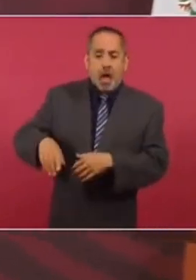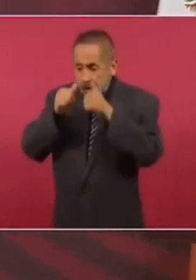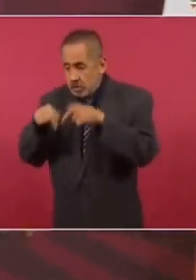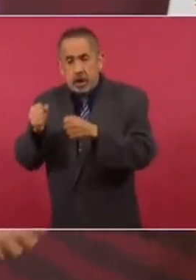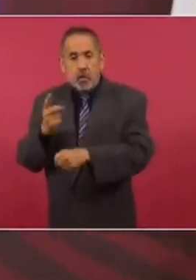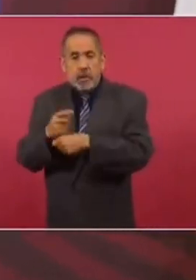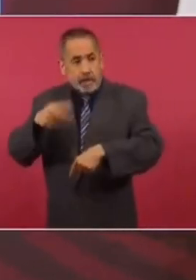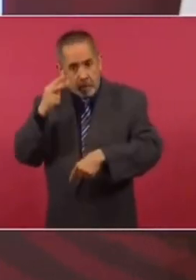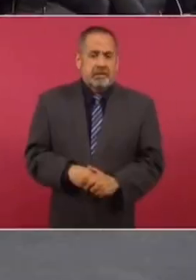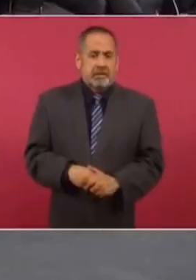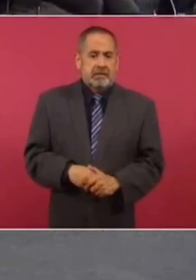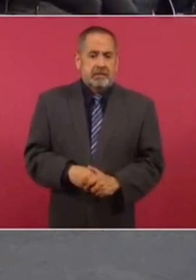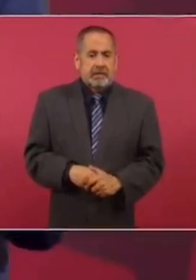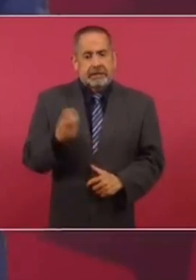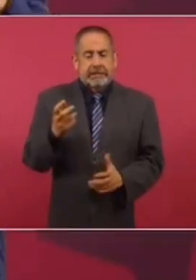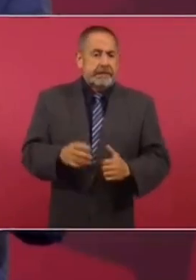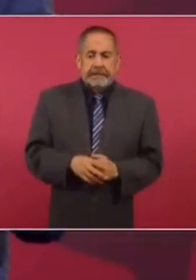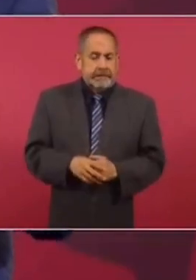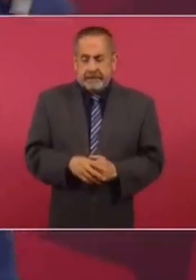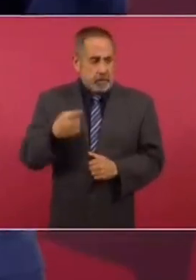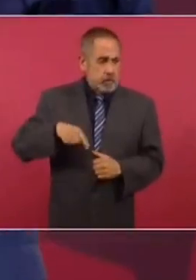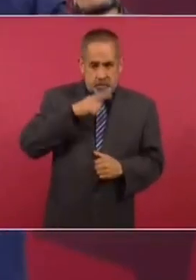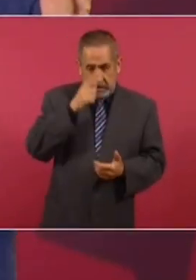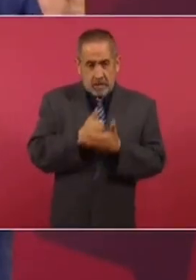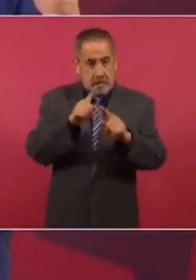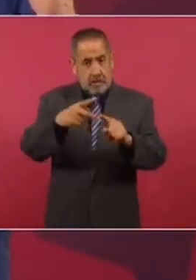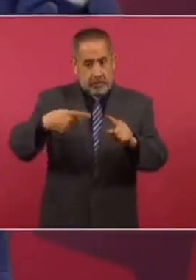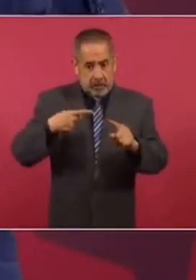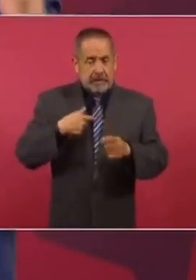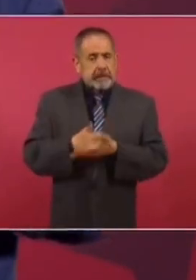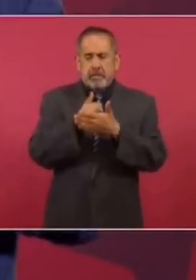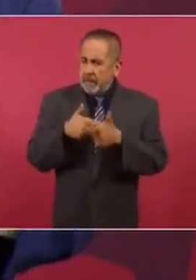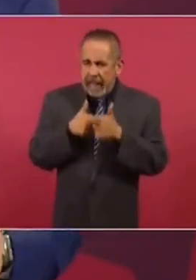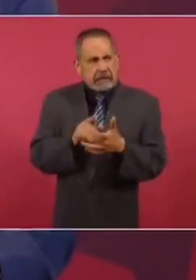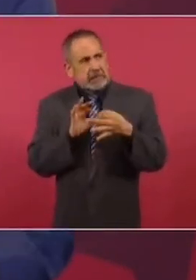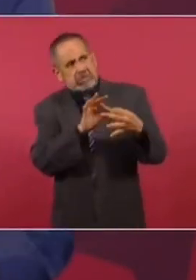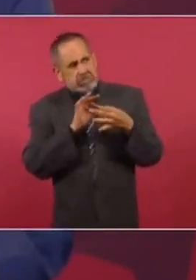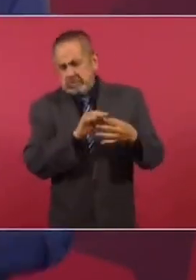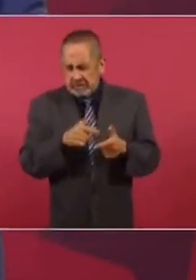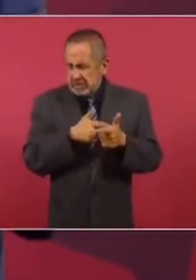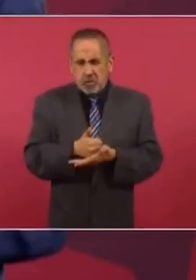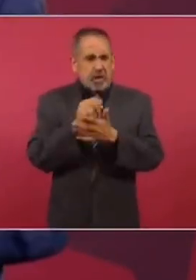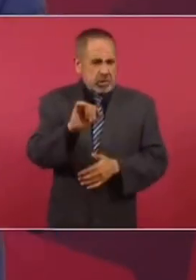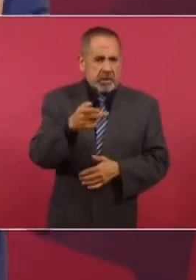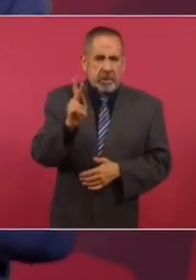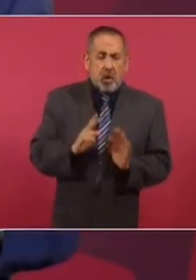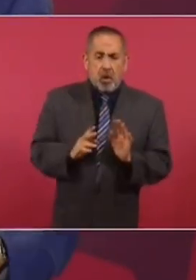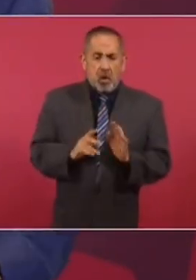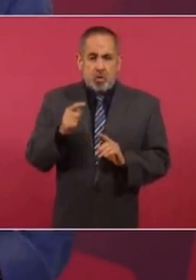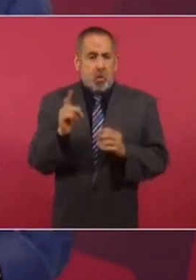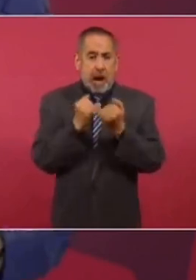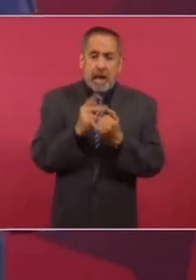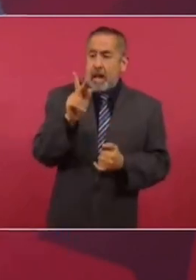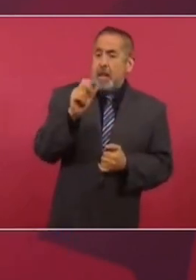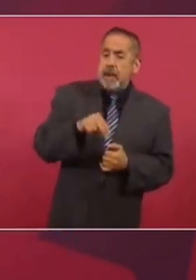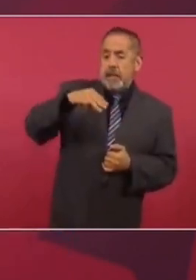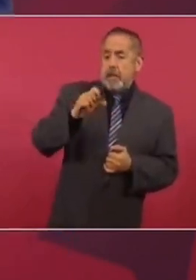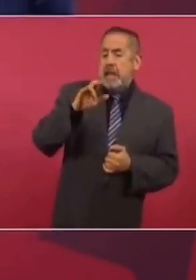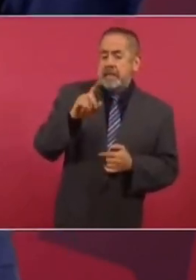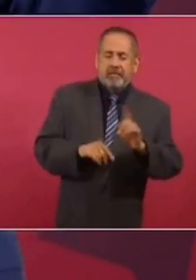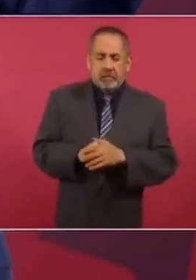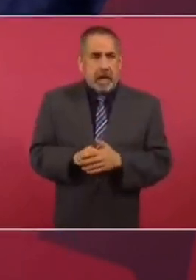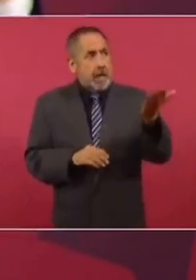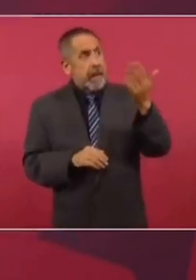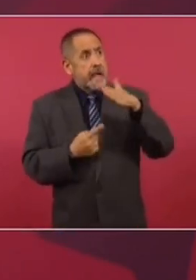la seguridad de nuestro pueblo. Entonces, estamos cooperando, porque lo que me preguntas, y lo vamos a seguir haciendo, pero no es el Plan Mérida. No es que, ver, te mando